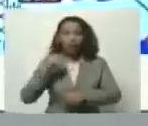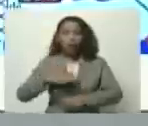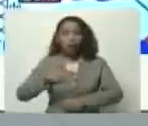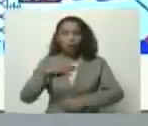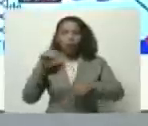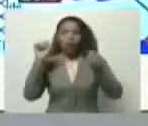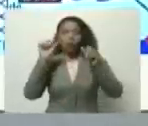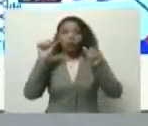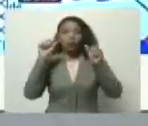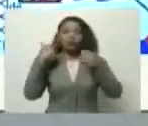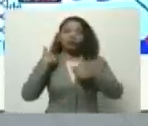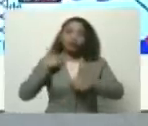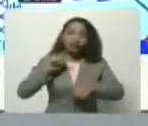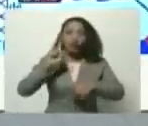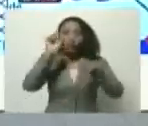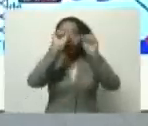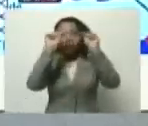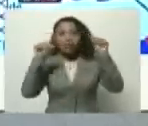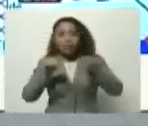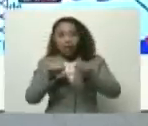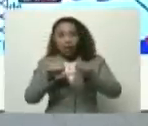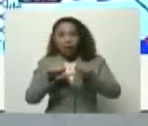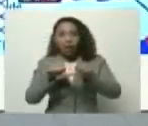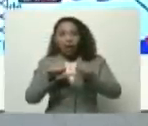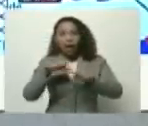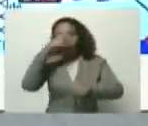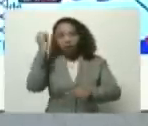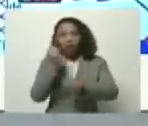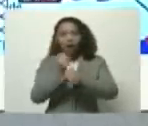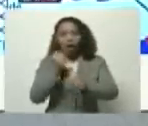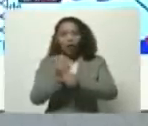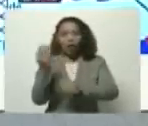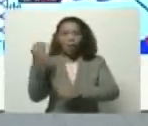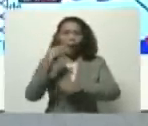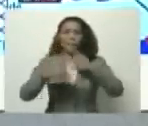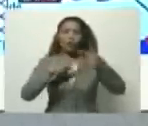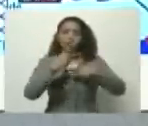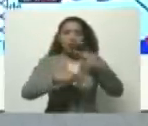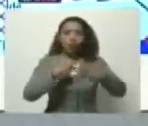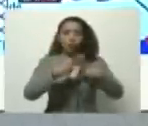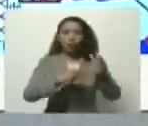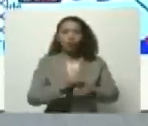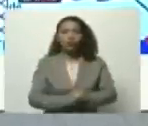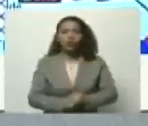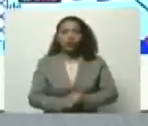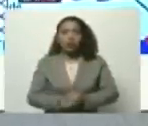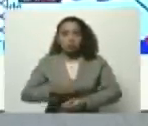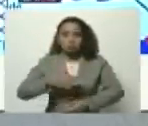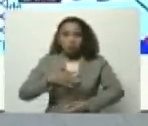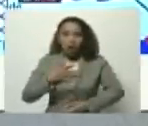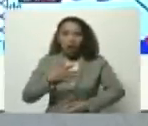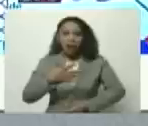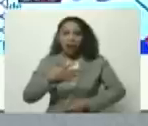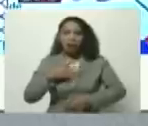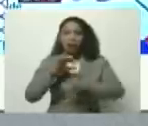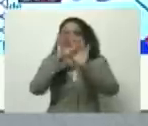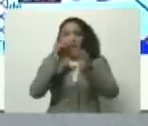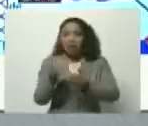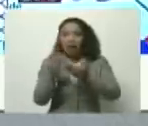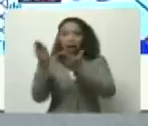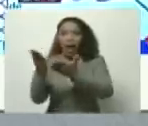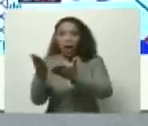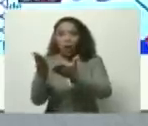incentivo a los trabajadores más destacados en procesos productivos y se les pueda premiar con